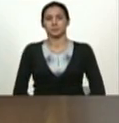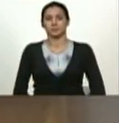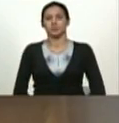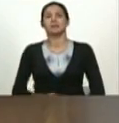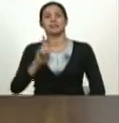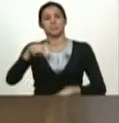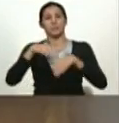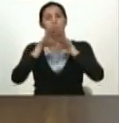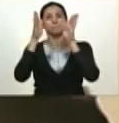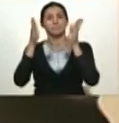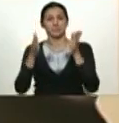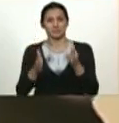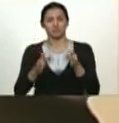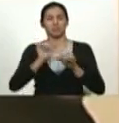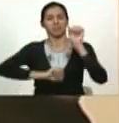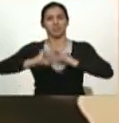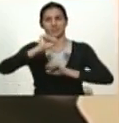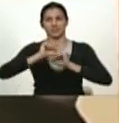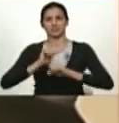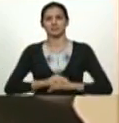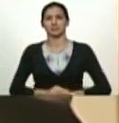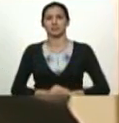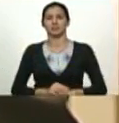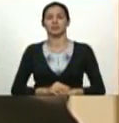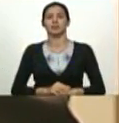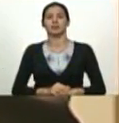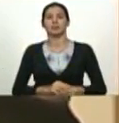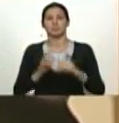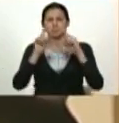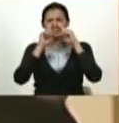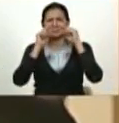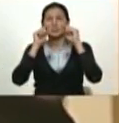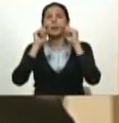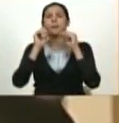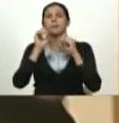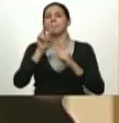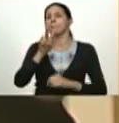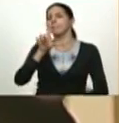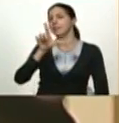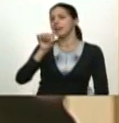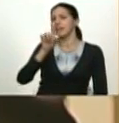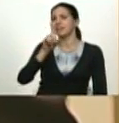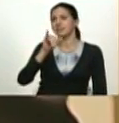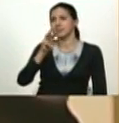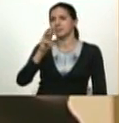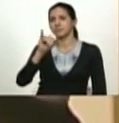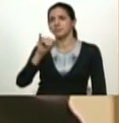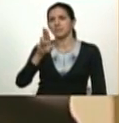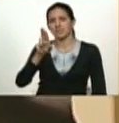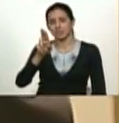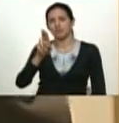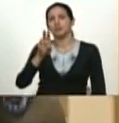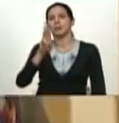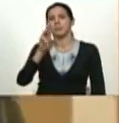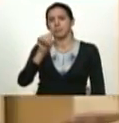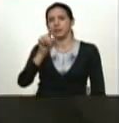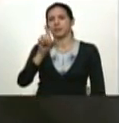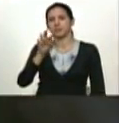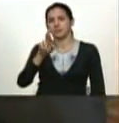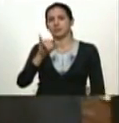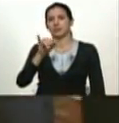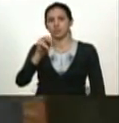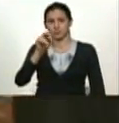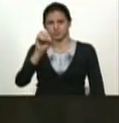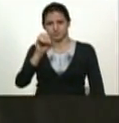ministro de poder popular para la defensa Vladimir padrino lópez Vladimir gracias